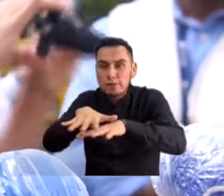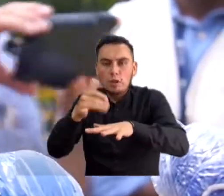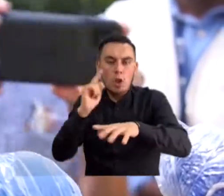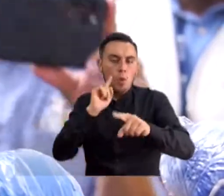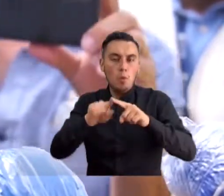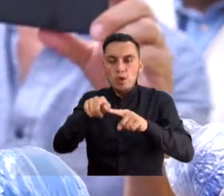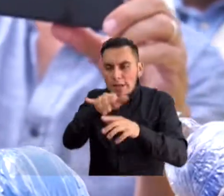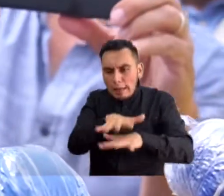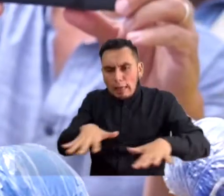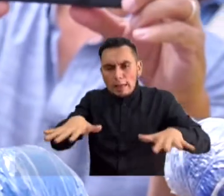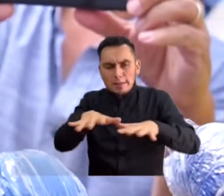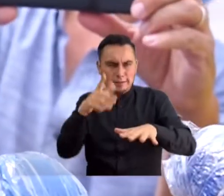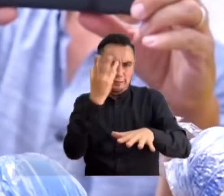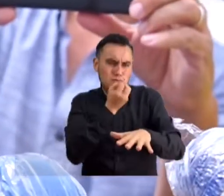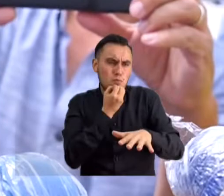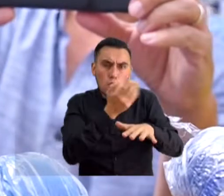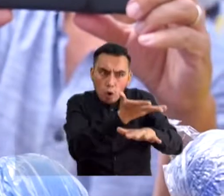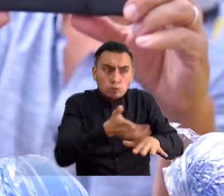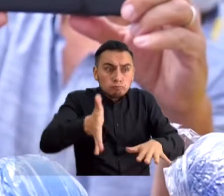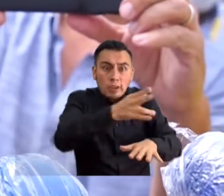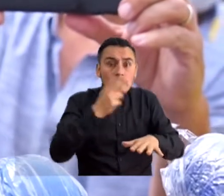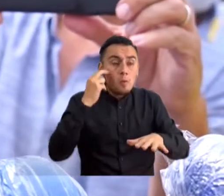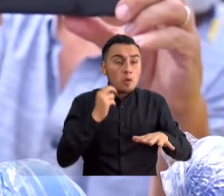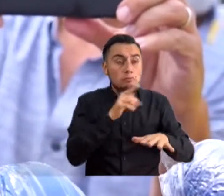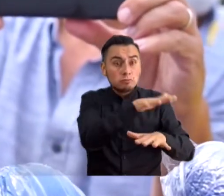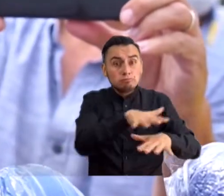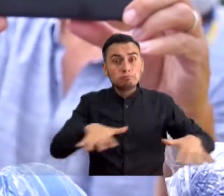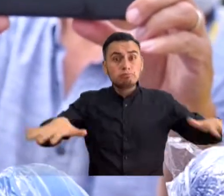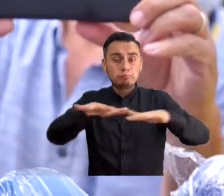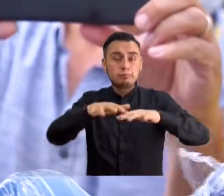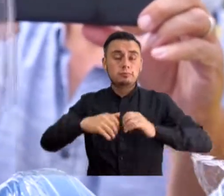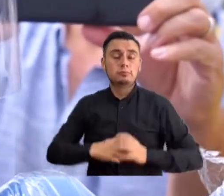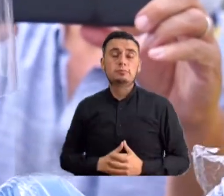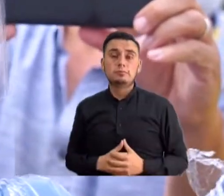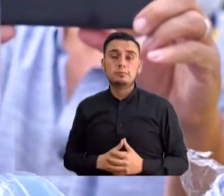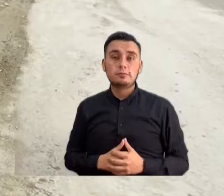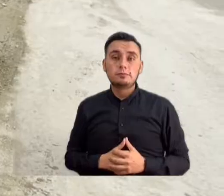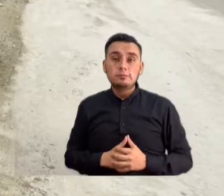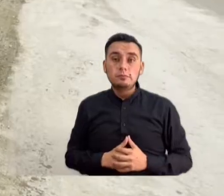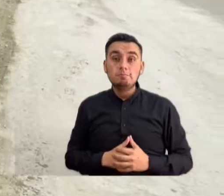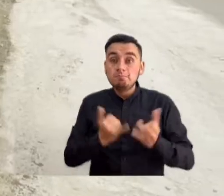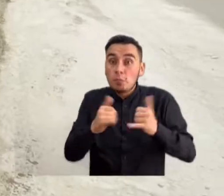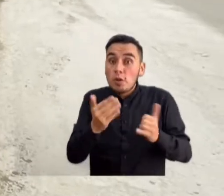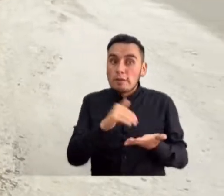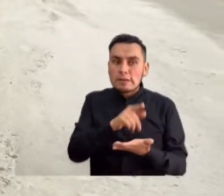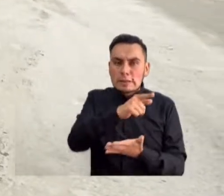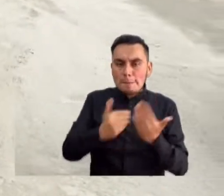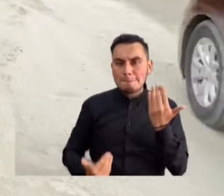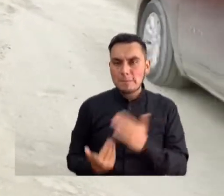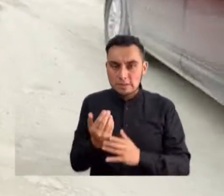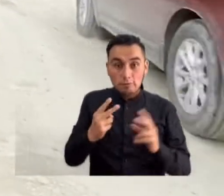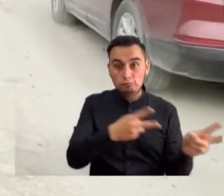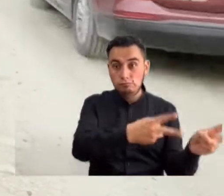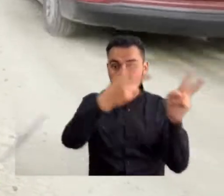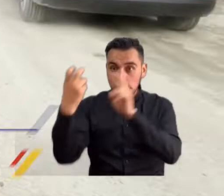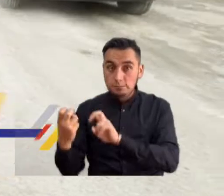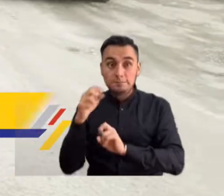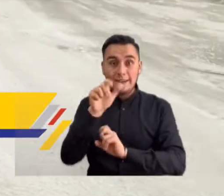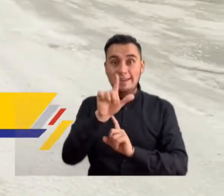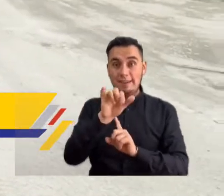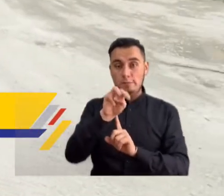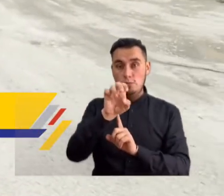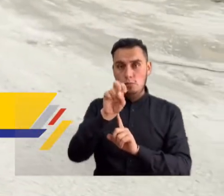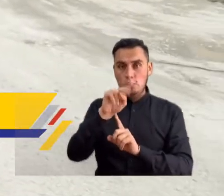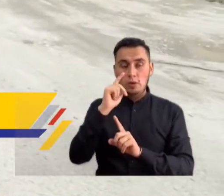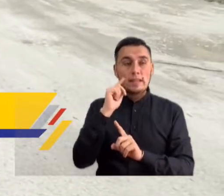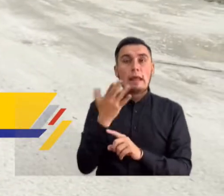colombianos para esta zona tan linda y tan importante de nuestro país. Finalmente, con la reactivación del Puente Limones,